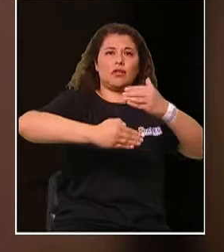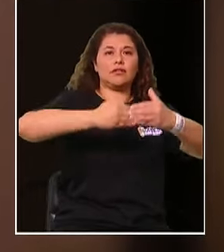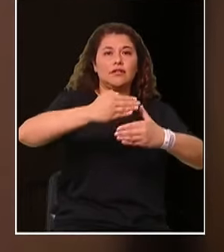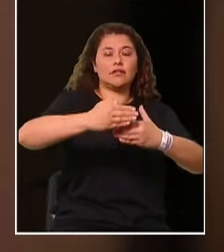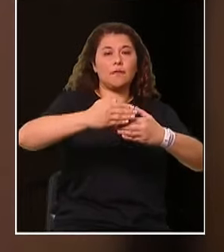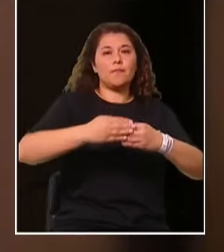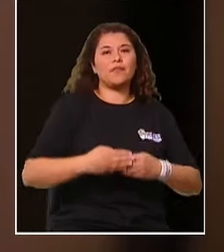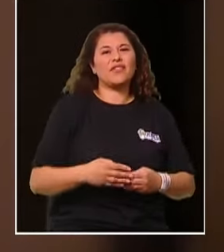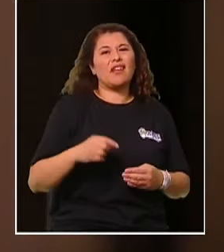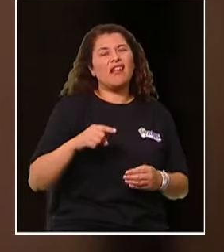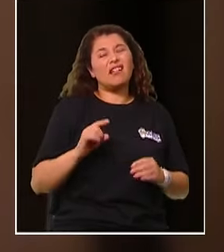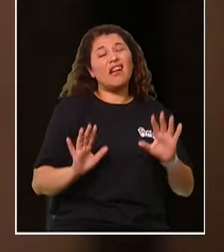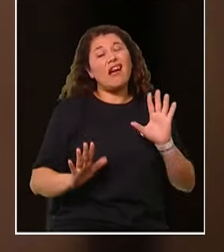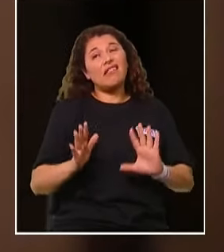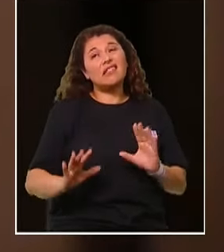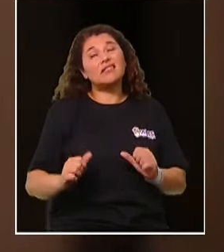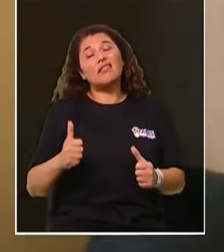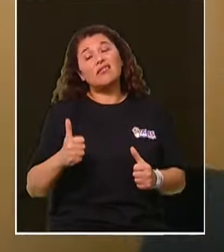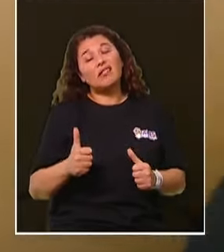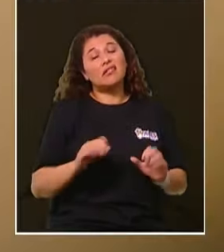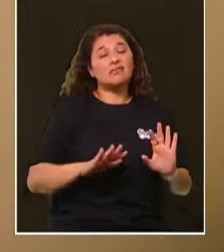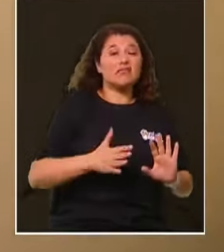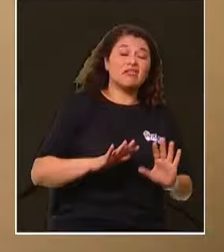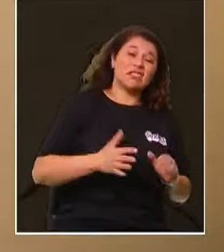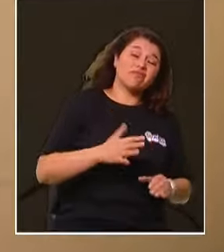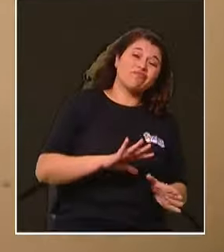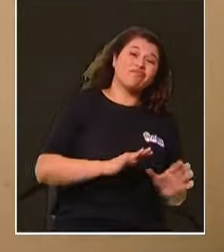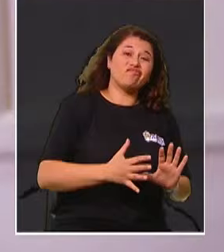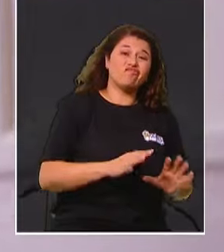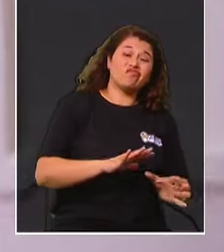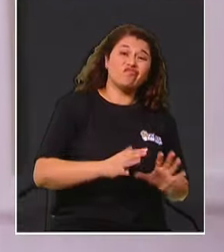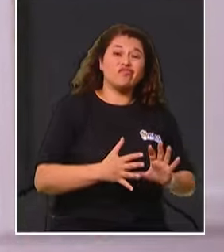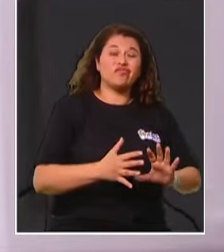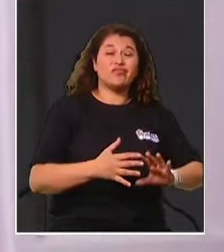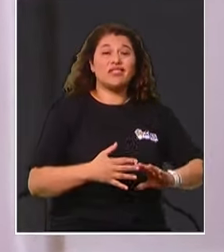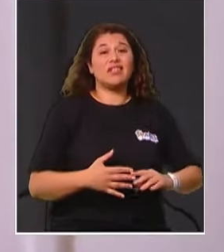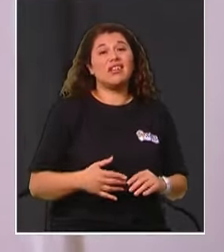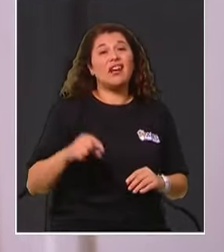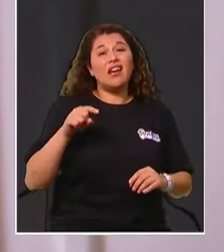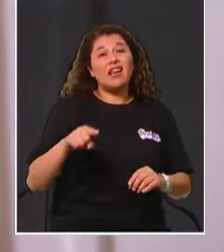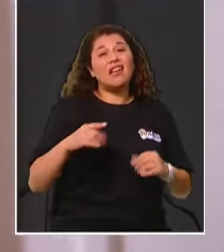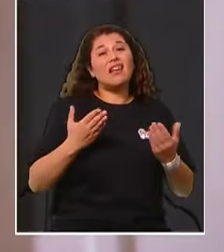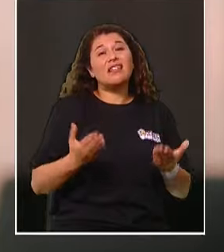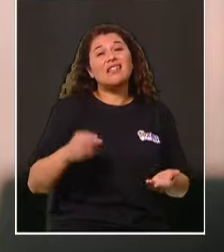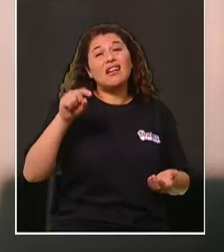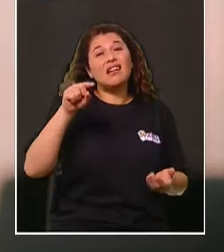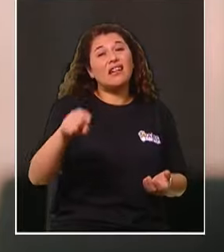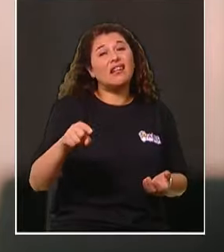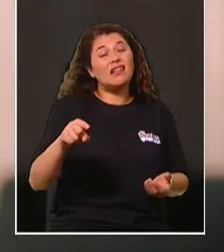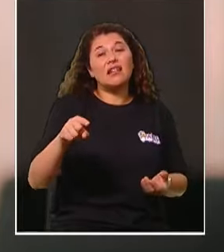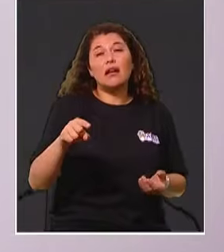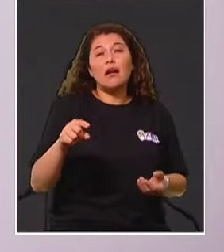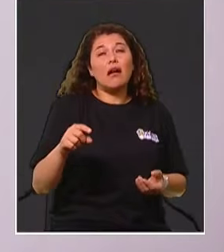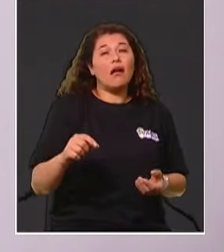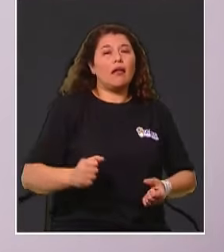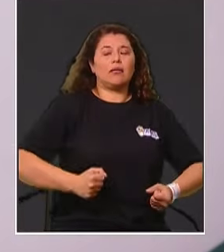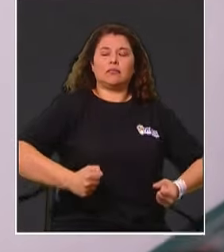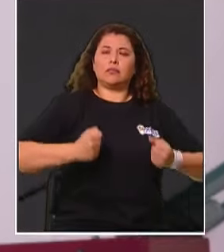Ella pasa por periodos buenos, periodos que están más o menos. Y él está ahí, el pilar fundamental.